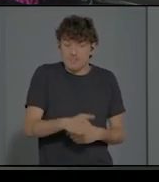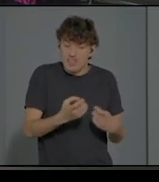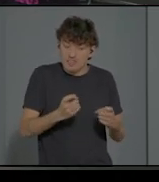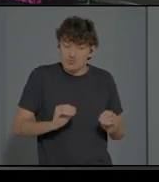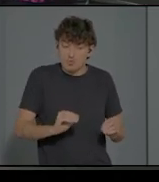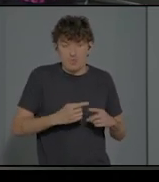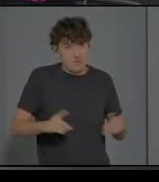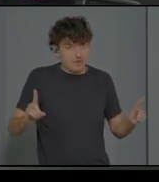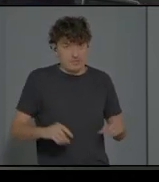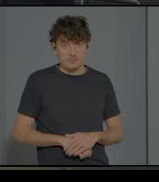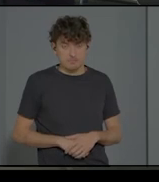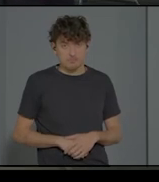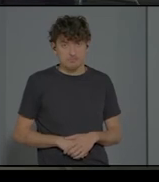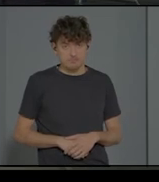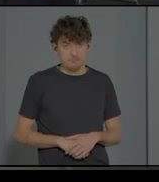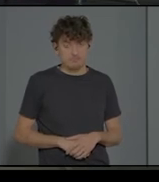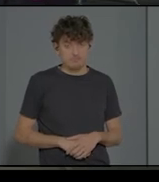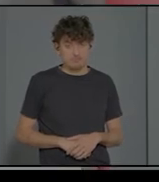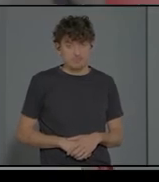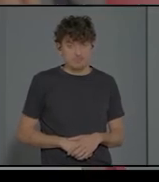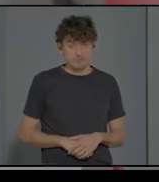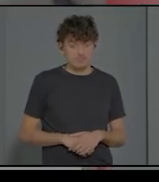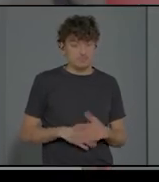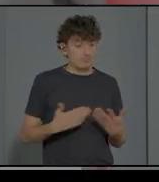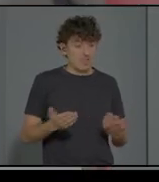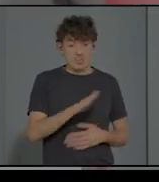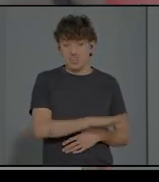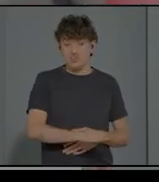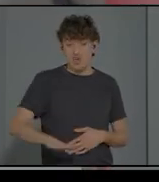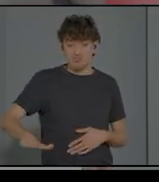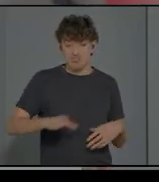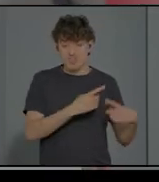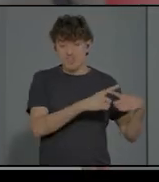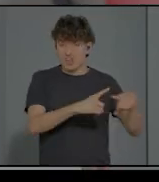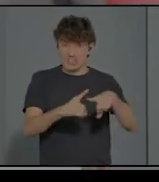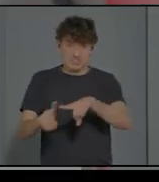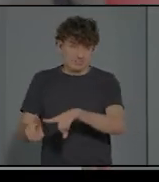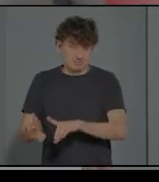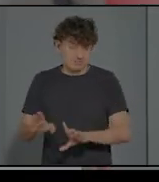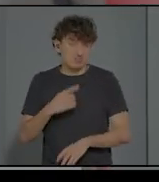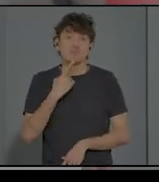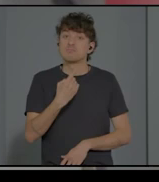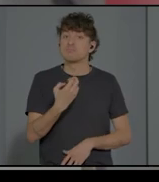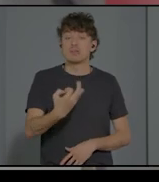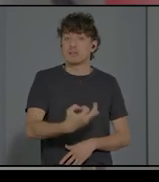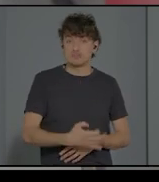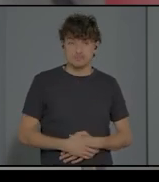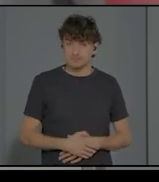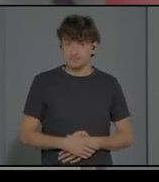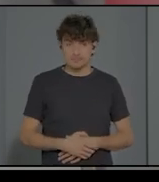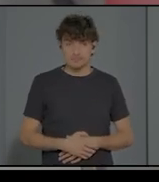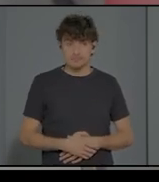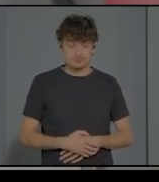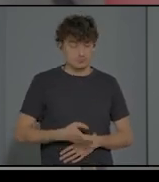Los niños son diferentes. Lo único que puedo decir es que nosotros, terapeutas, rehabilitadores, tenemos